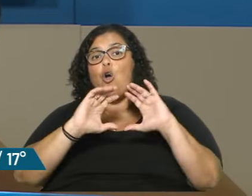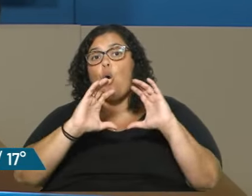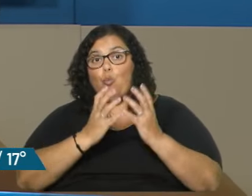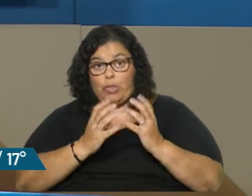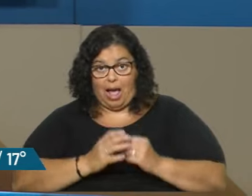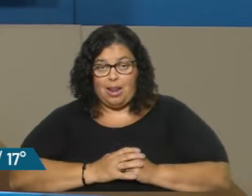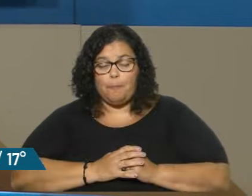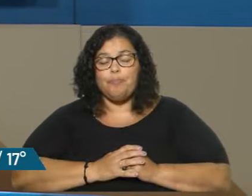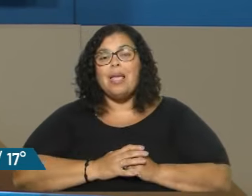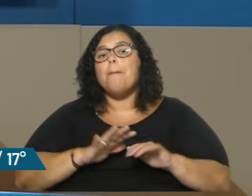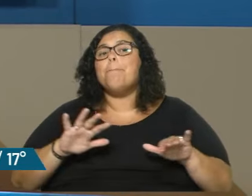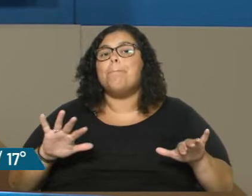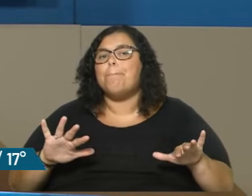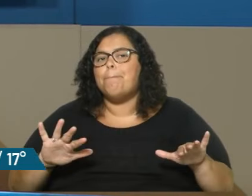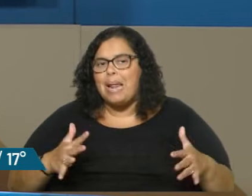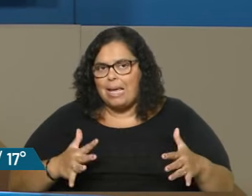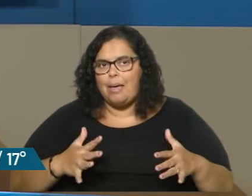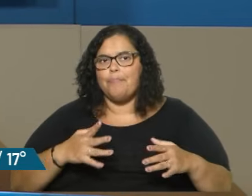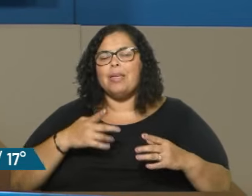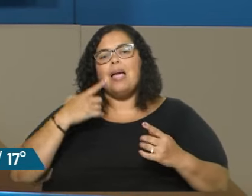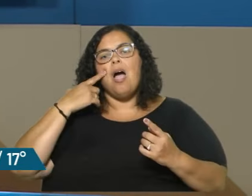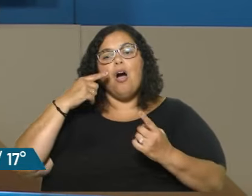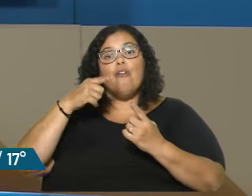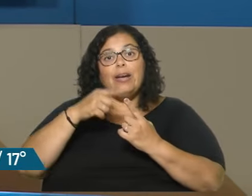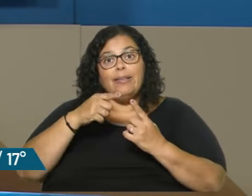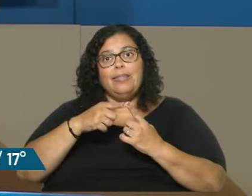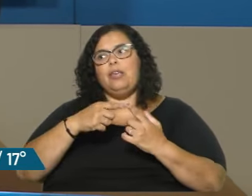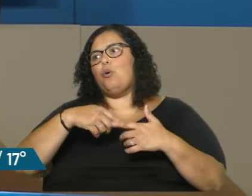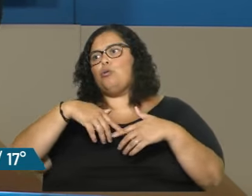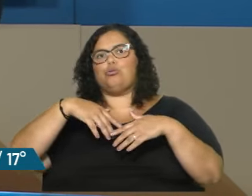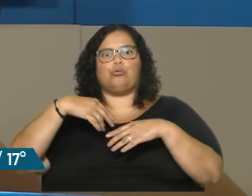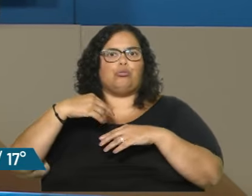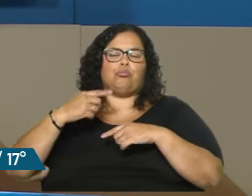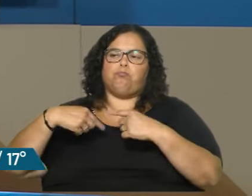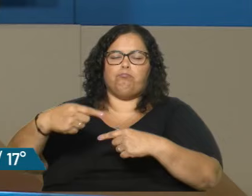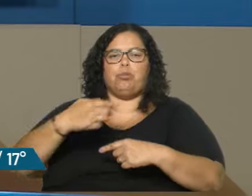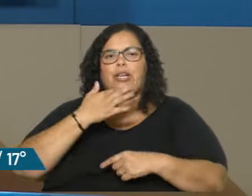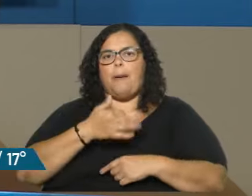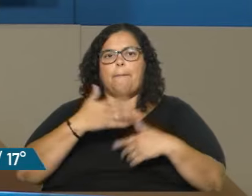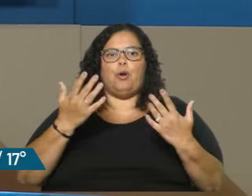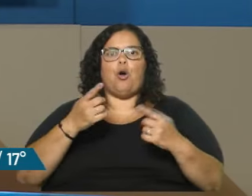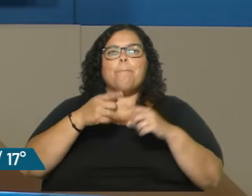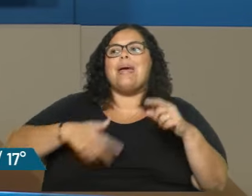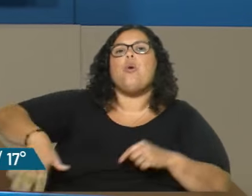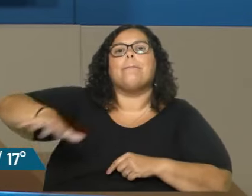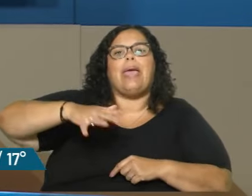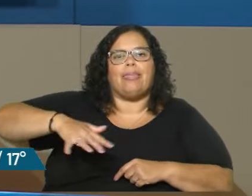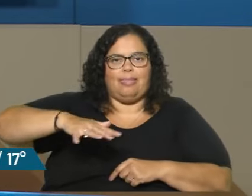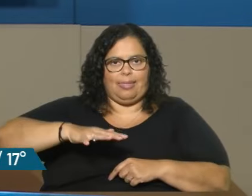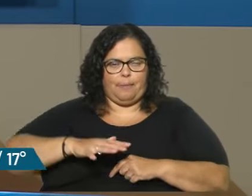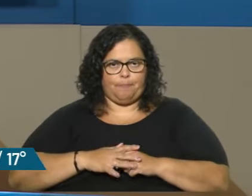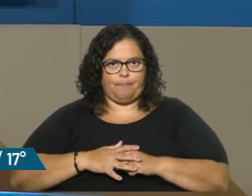es para cumplir metas sostenibles, ambiciosas en cuanto al medio ambiente, ¿verdad?